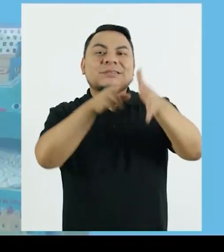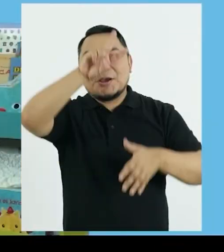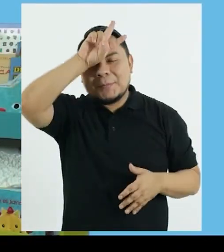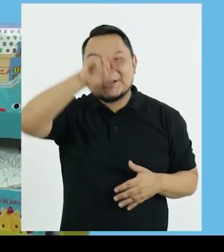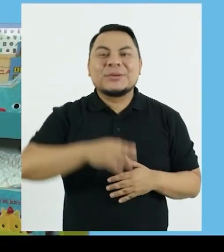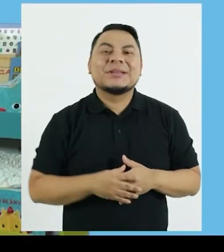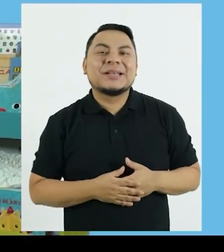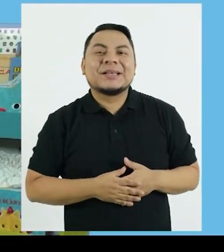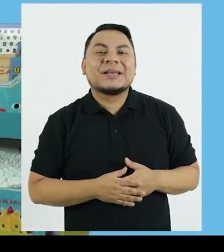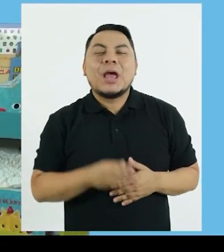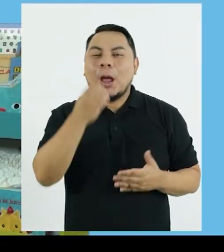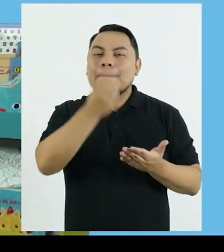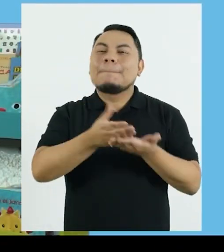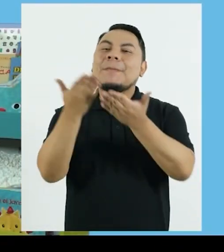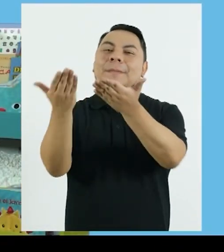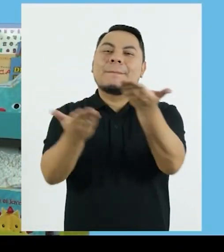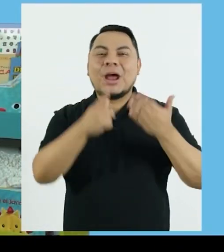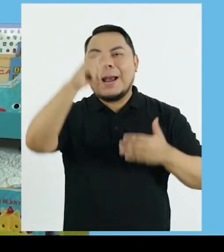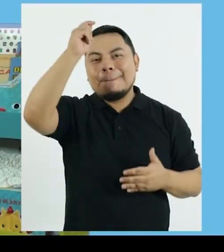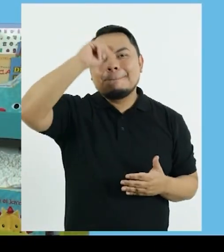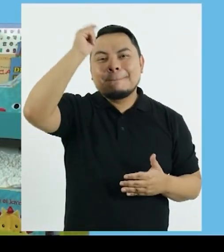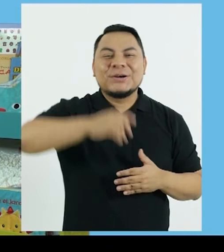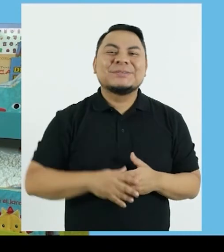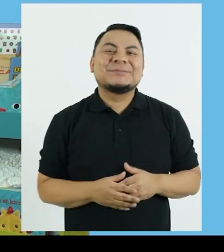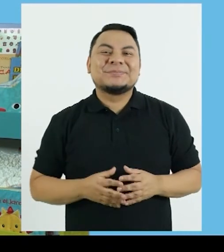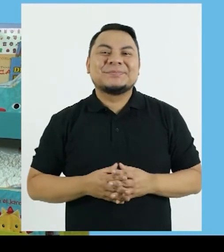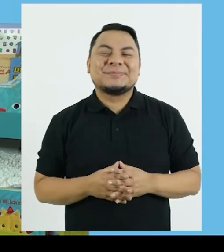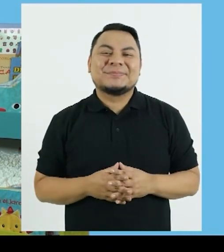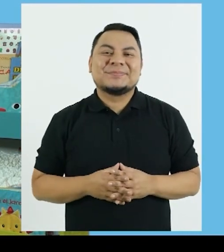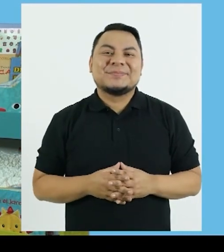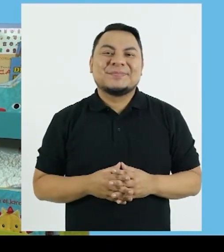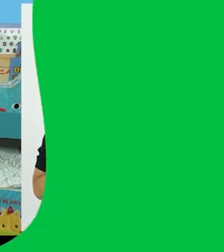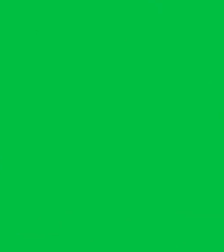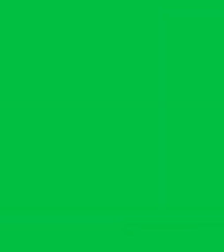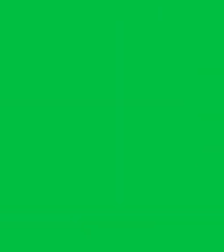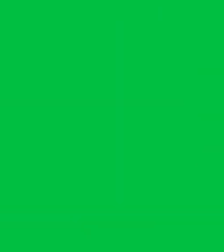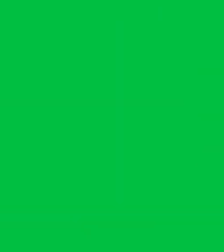en lengua de señas peruana Bienvenido Paul